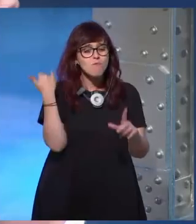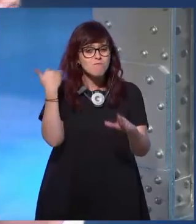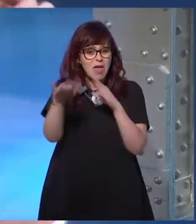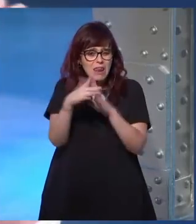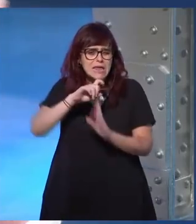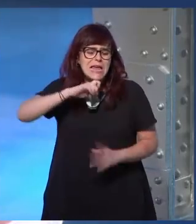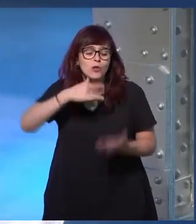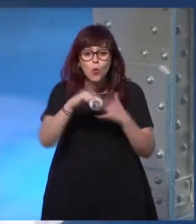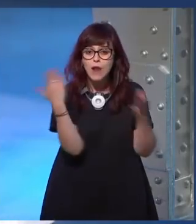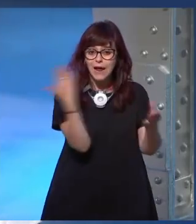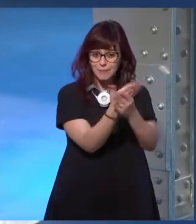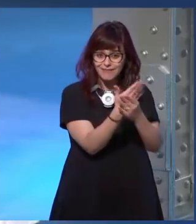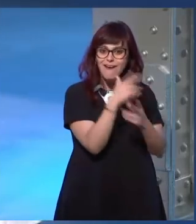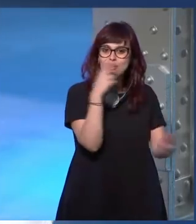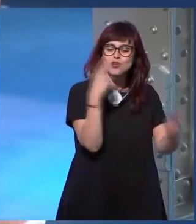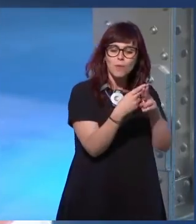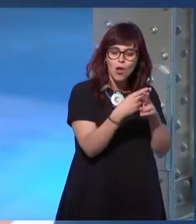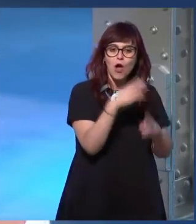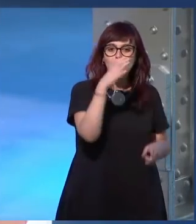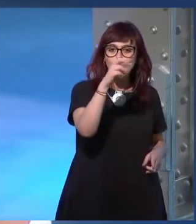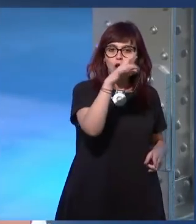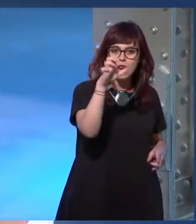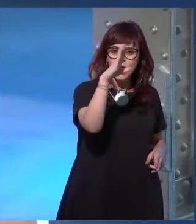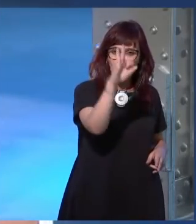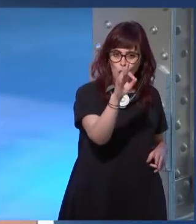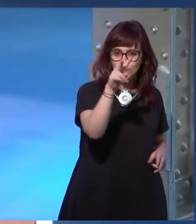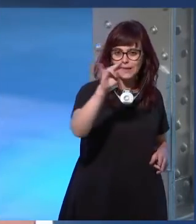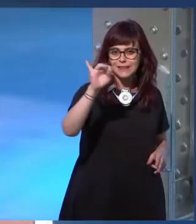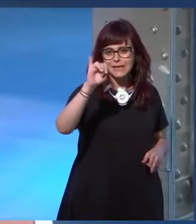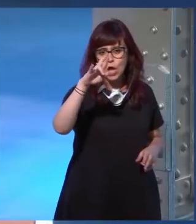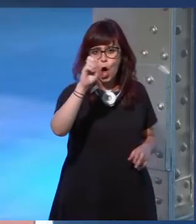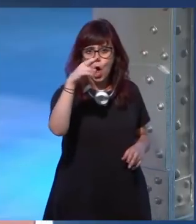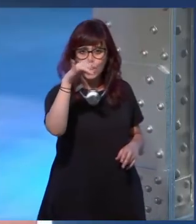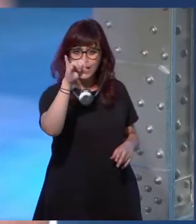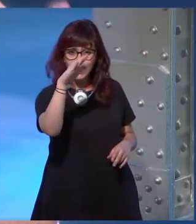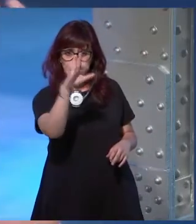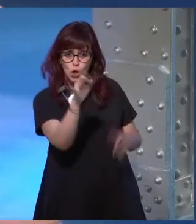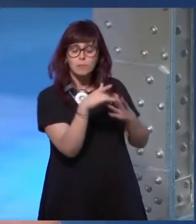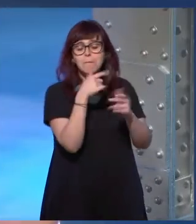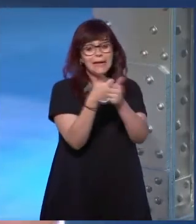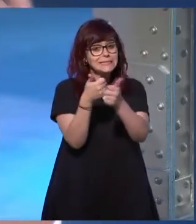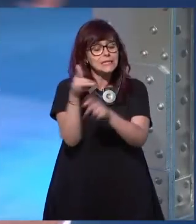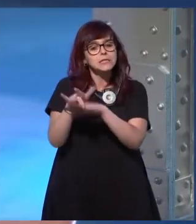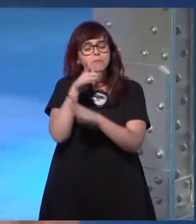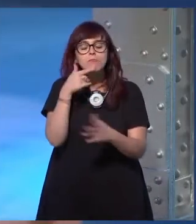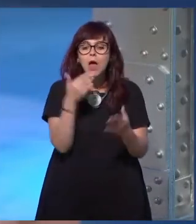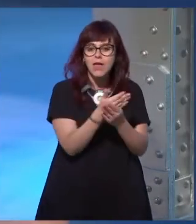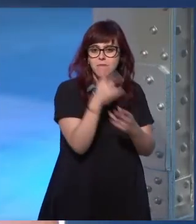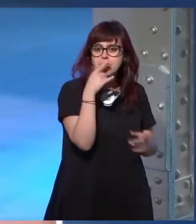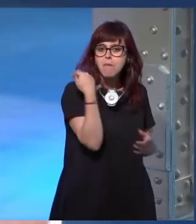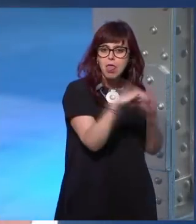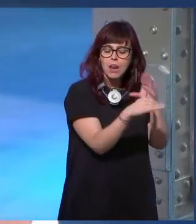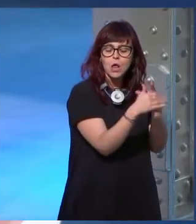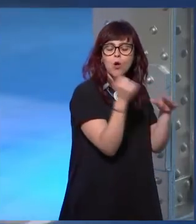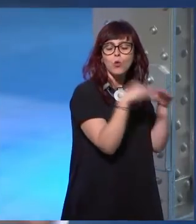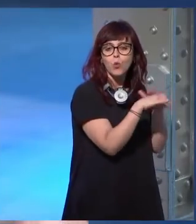bueno pues tengo una carpeta que se llama así correo vitriólico con ataques contra mí y ahí mi asistente los va metiendo que los quiero ver los miro